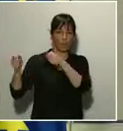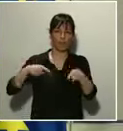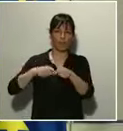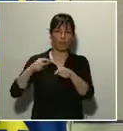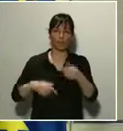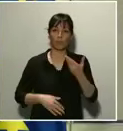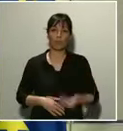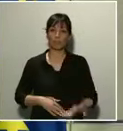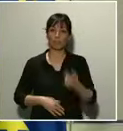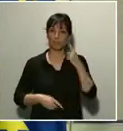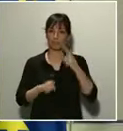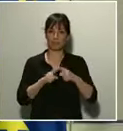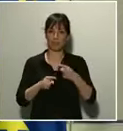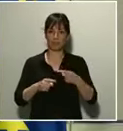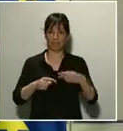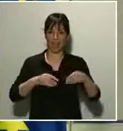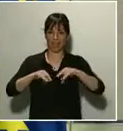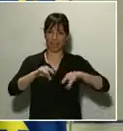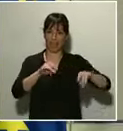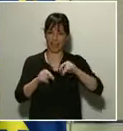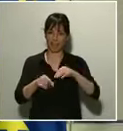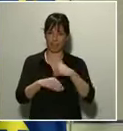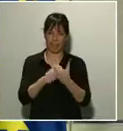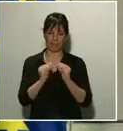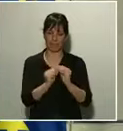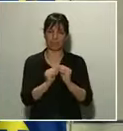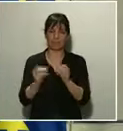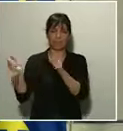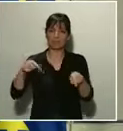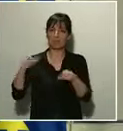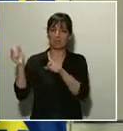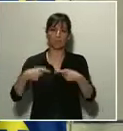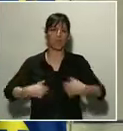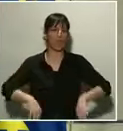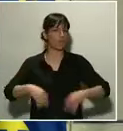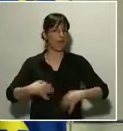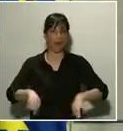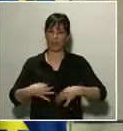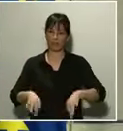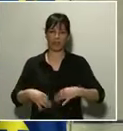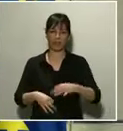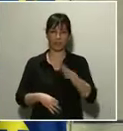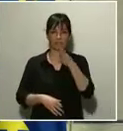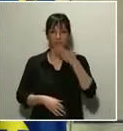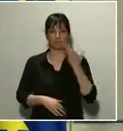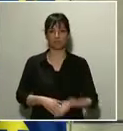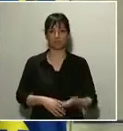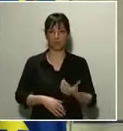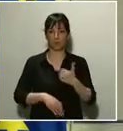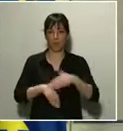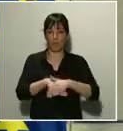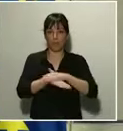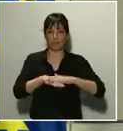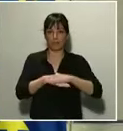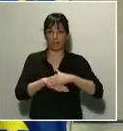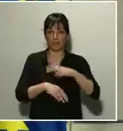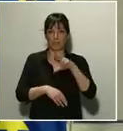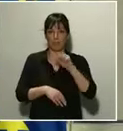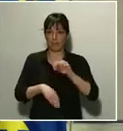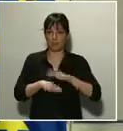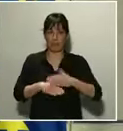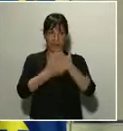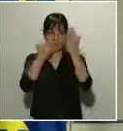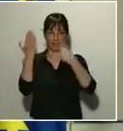se está produciendo con normalidad y ello es muy importante porque está en la base del abastecimiento de pan para el conjunto del país. Y las